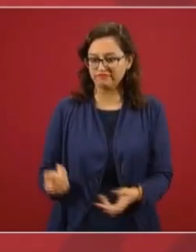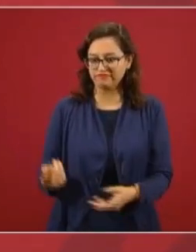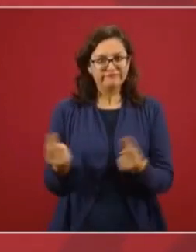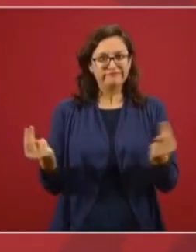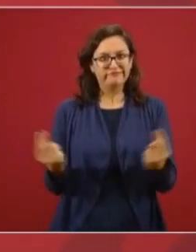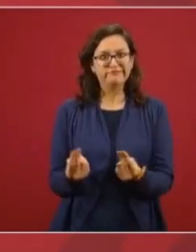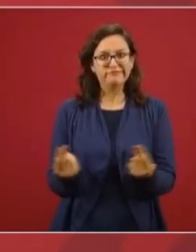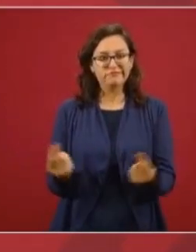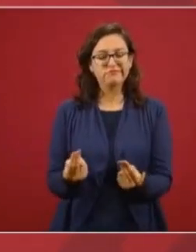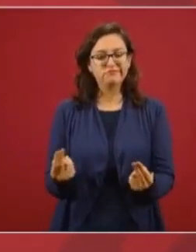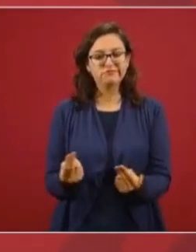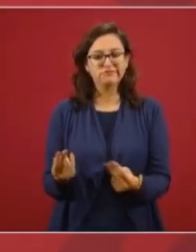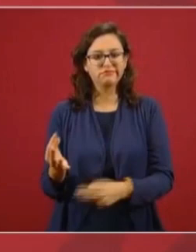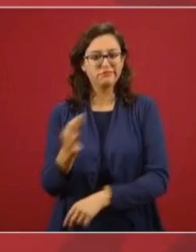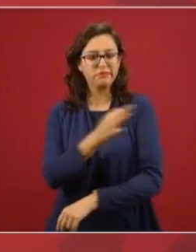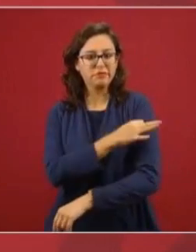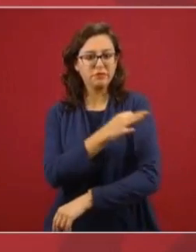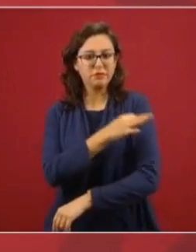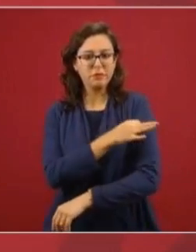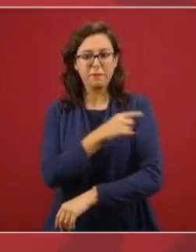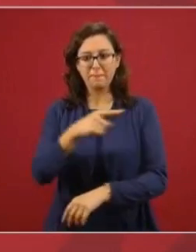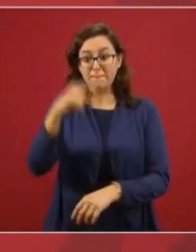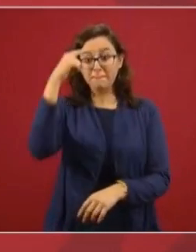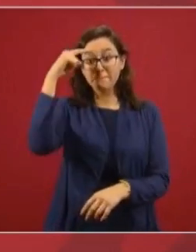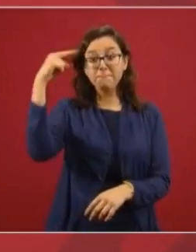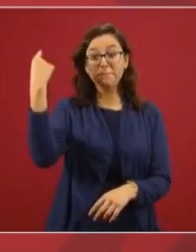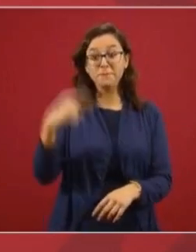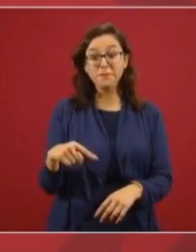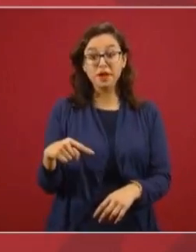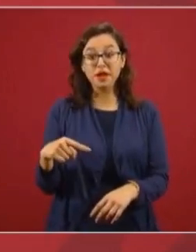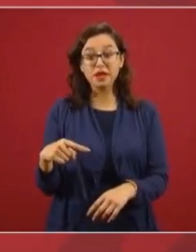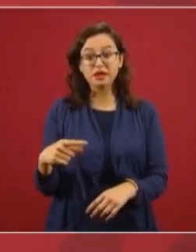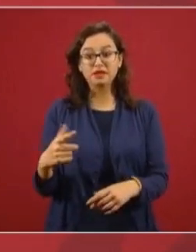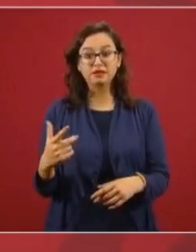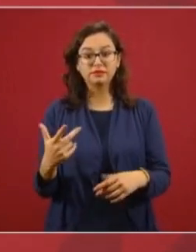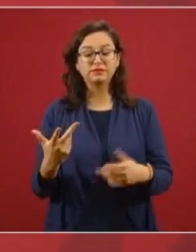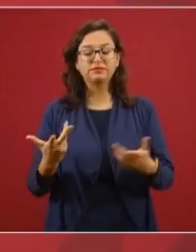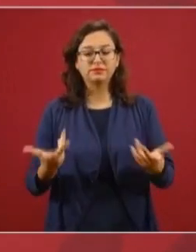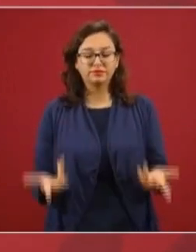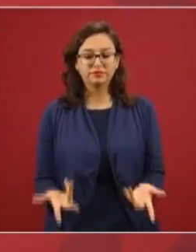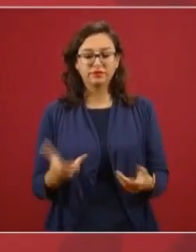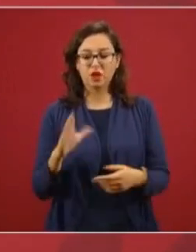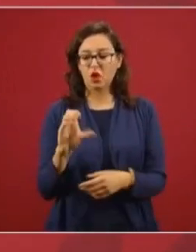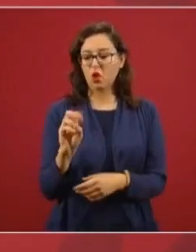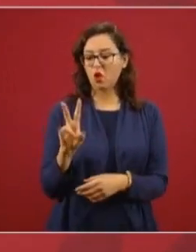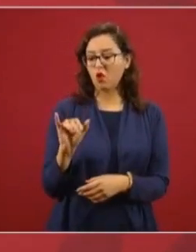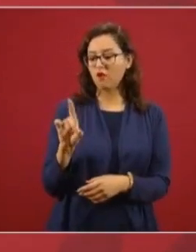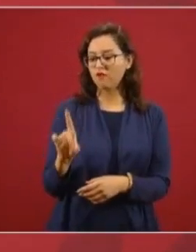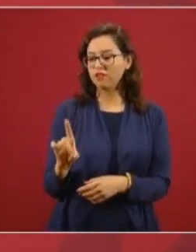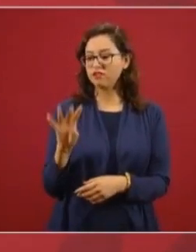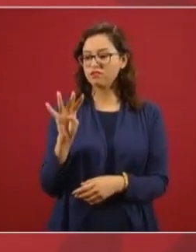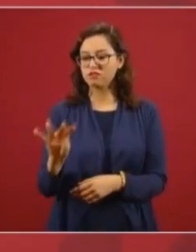enfrentar el COVID-19